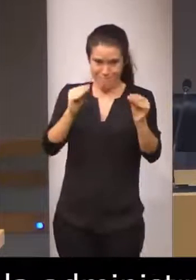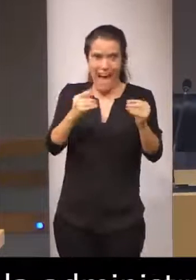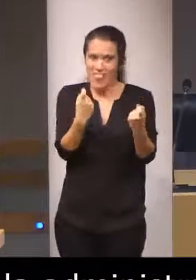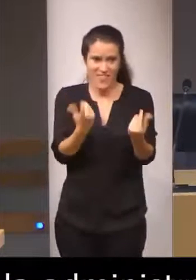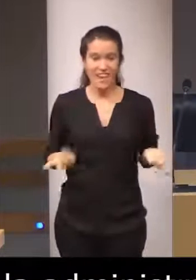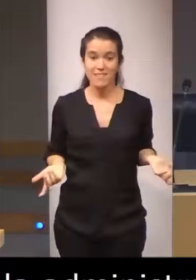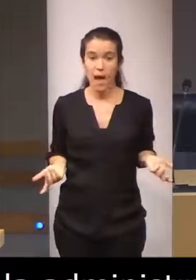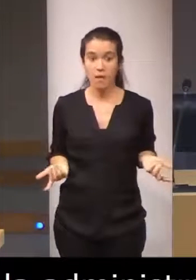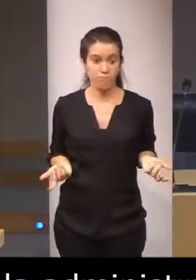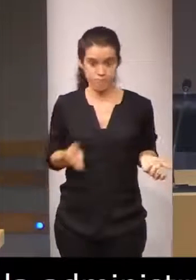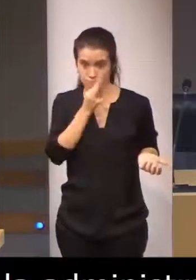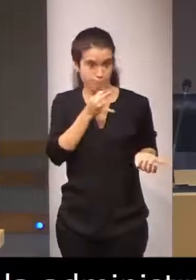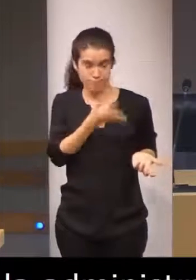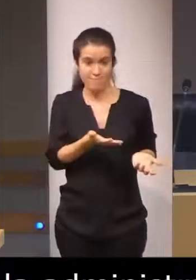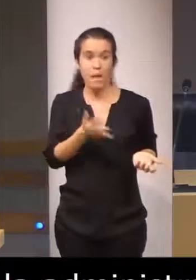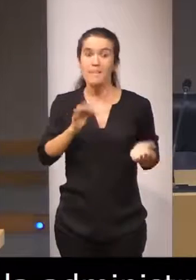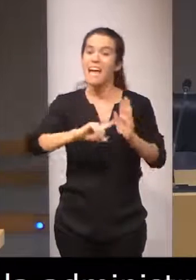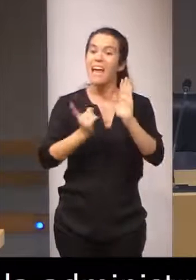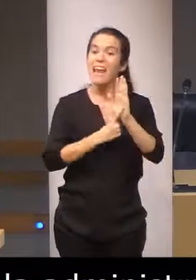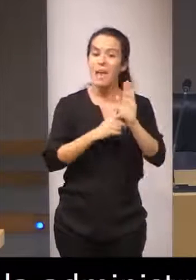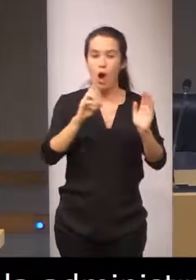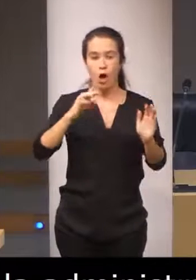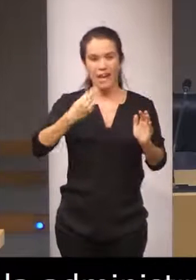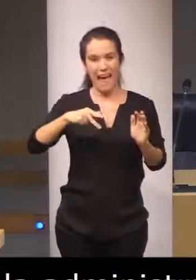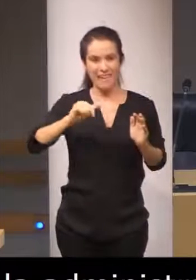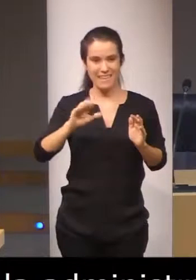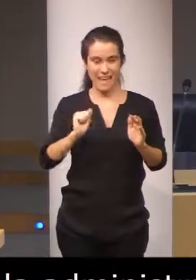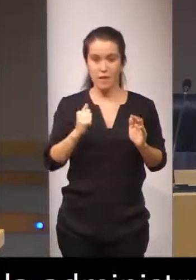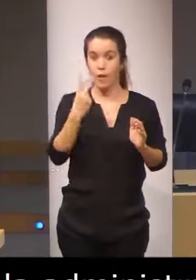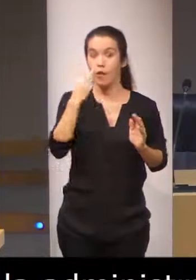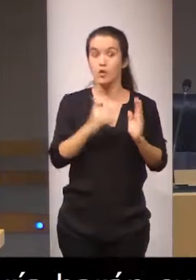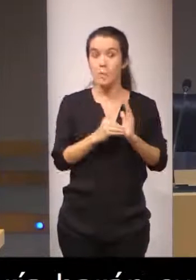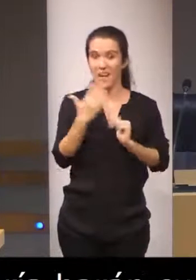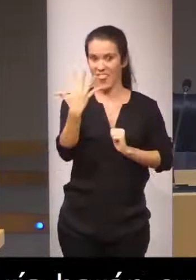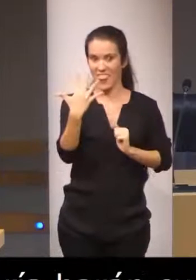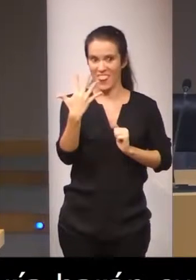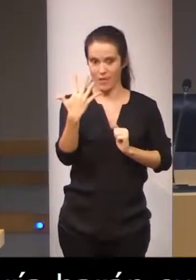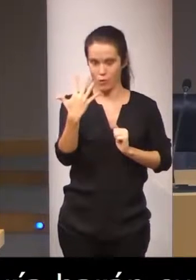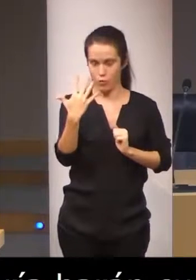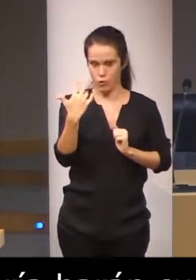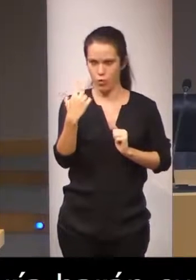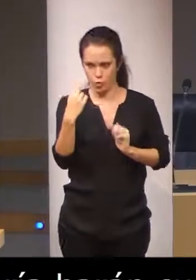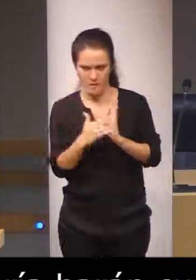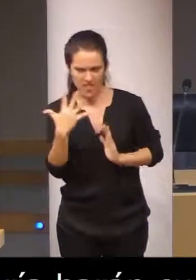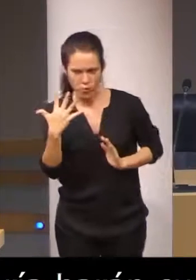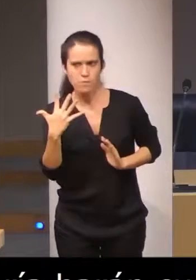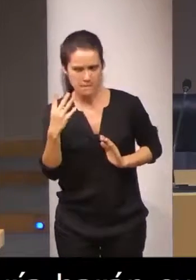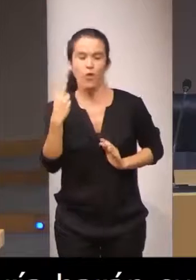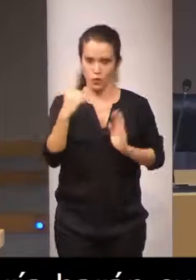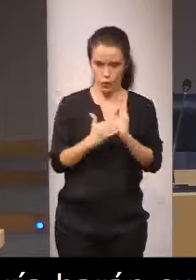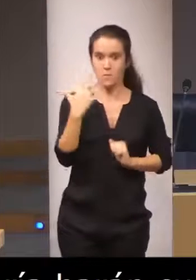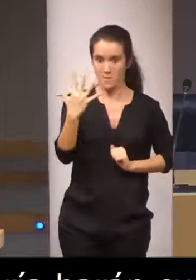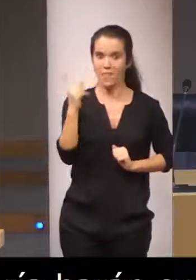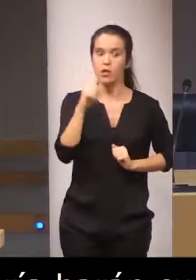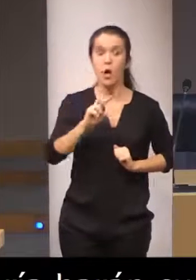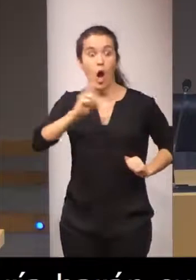además una ley orgánica de 2005 perdón ya me están bailando decir sí de 2005 otra